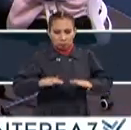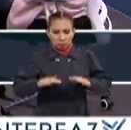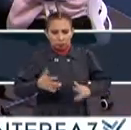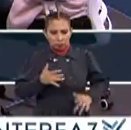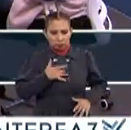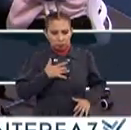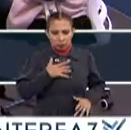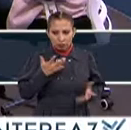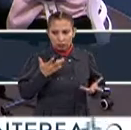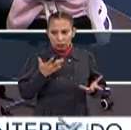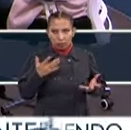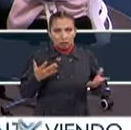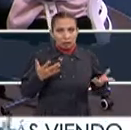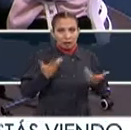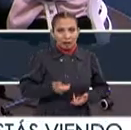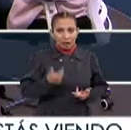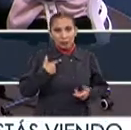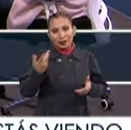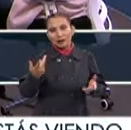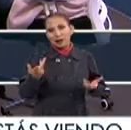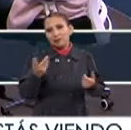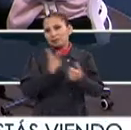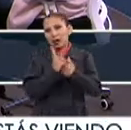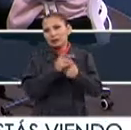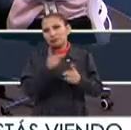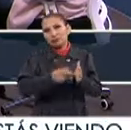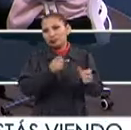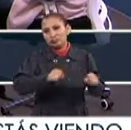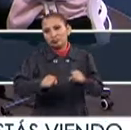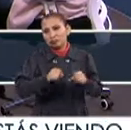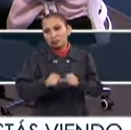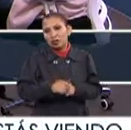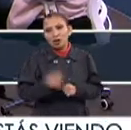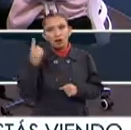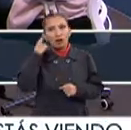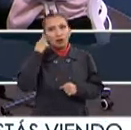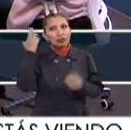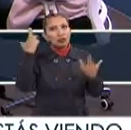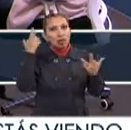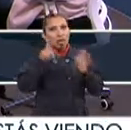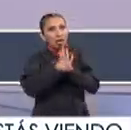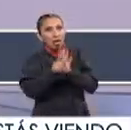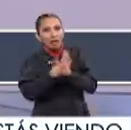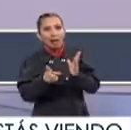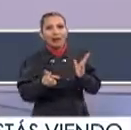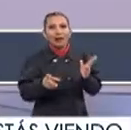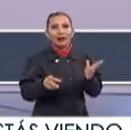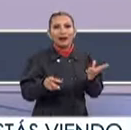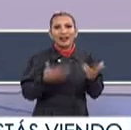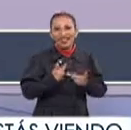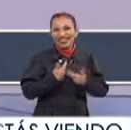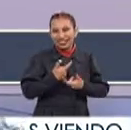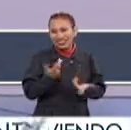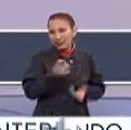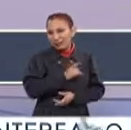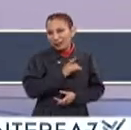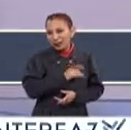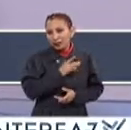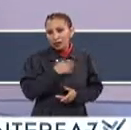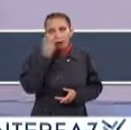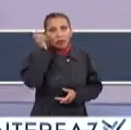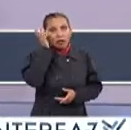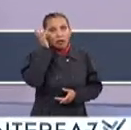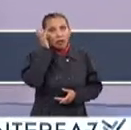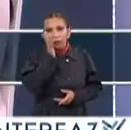el piso, que además se mueve porque vivimos en un país sísmico Sí, que ante cualquier sonido crees que es alarma sísmica Así es, el miedo, el